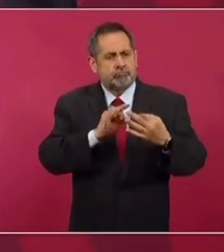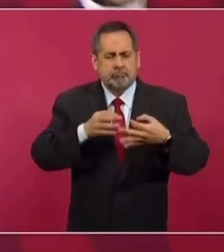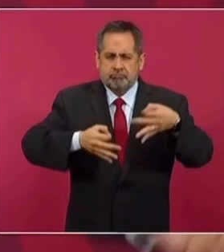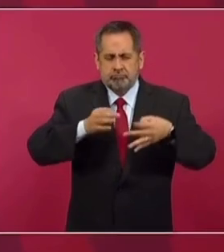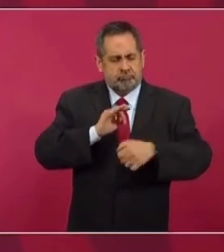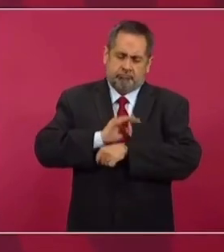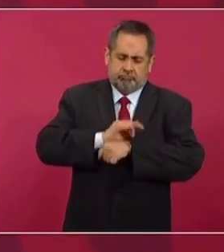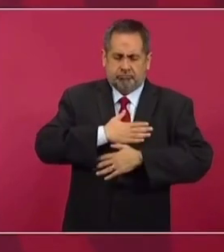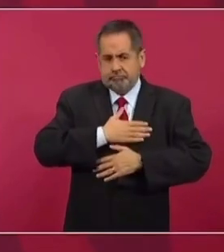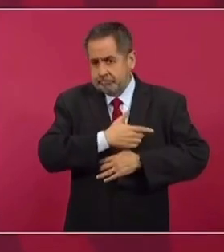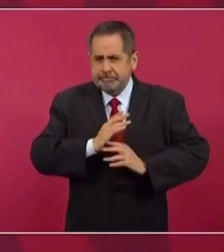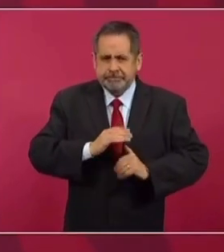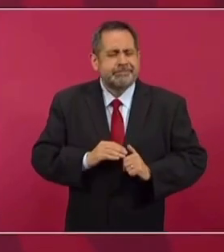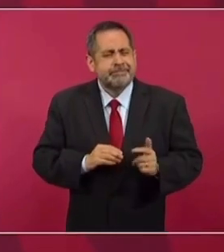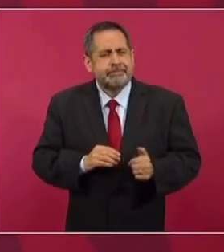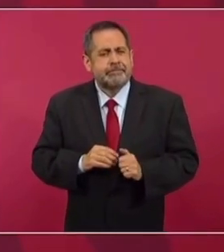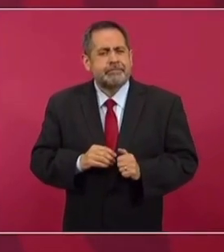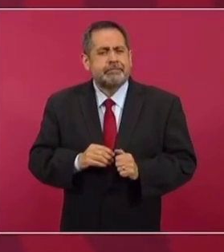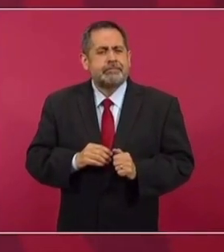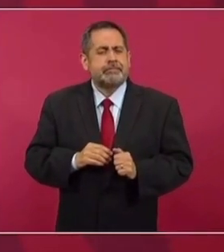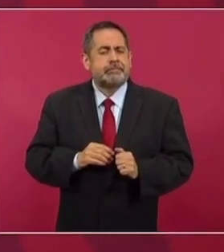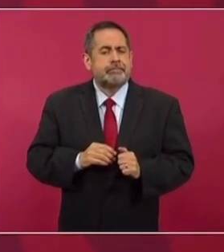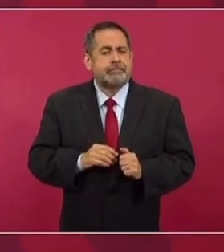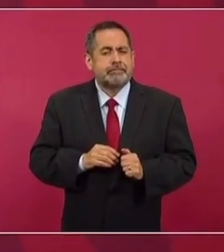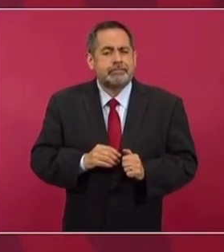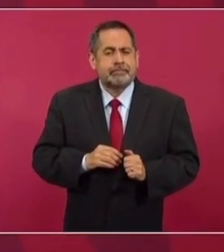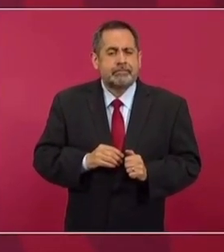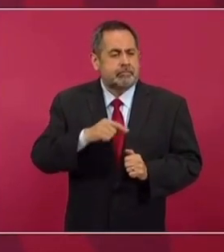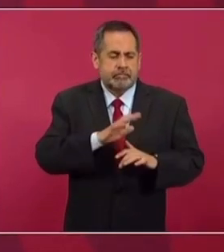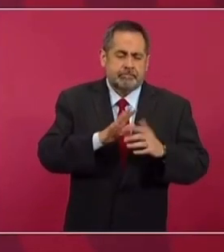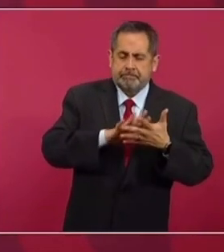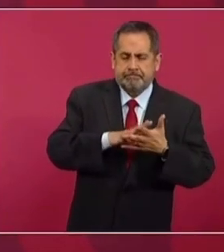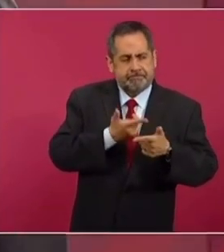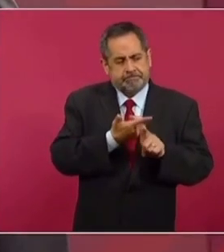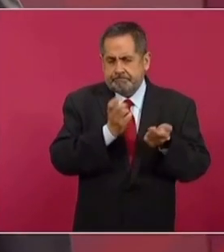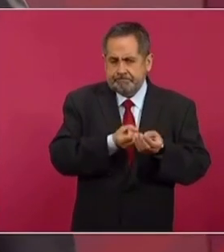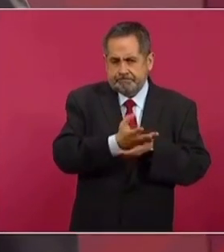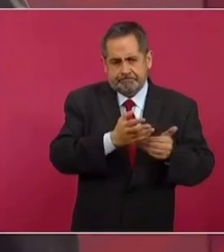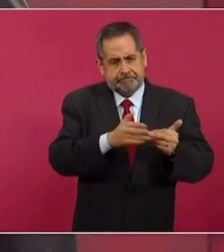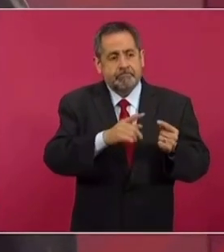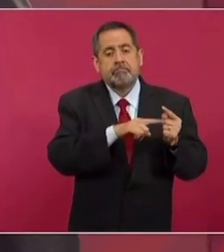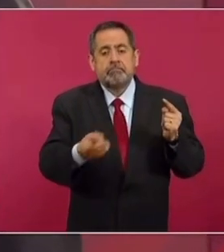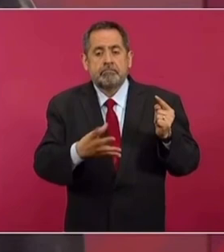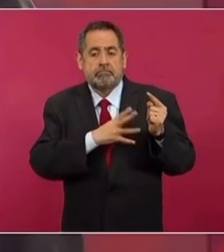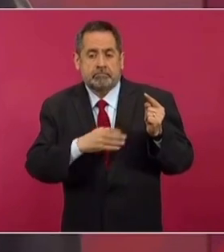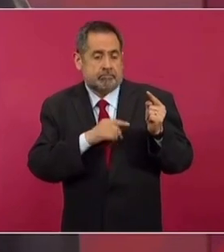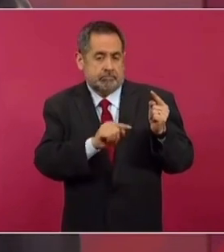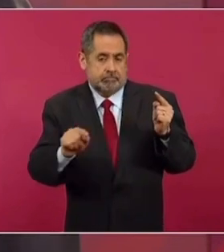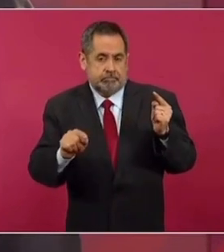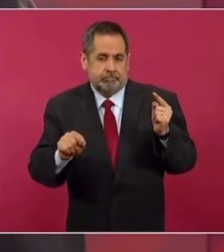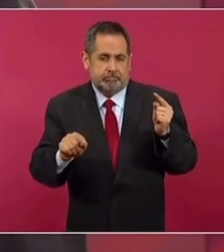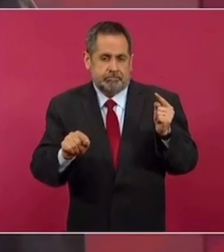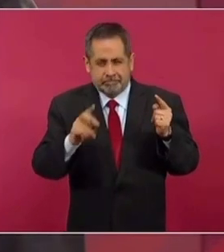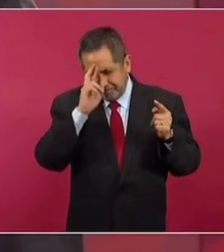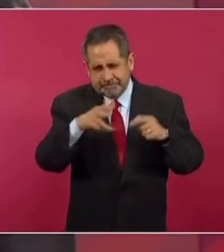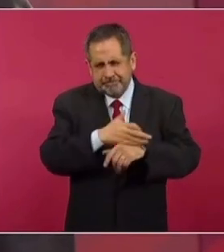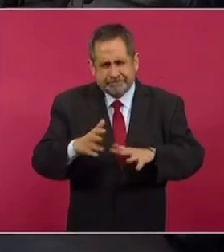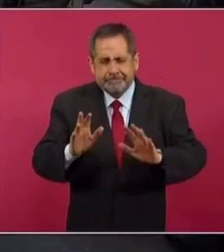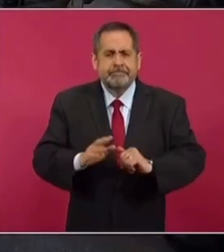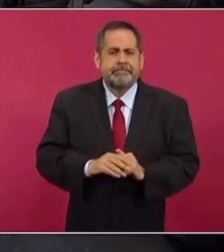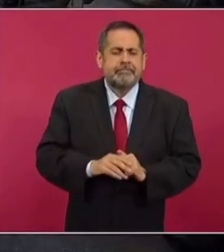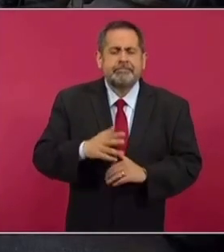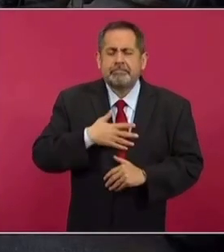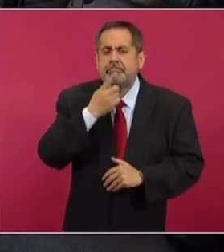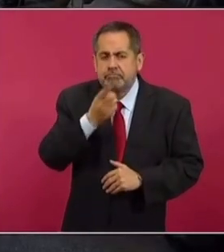que saliera de la cárcel, incluso sus hijos, por respeto a la familia y todo,